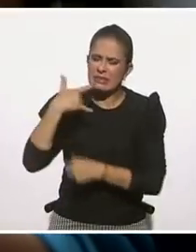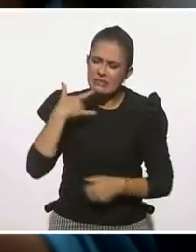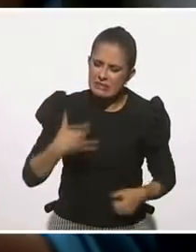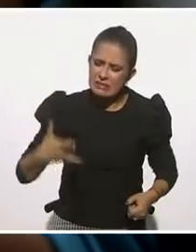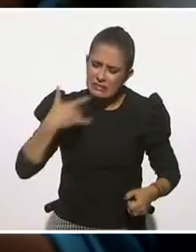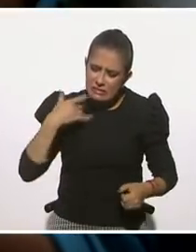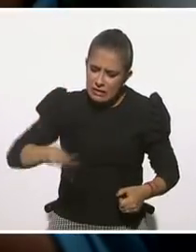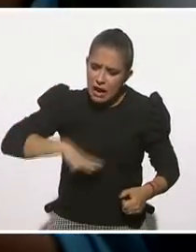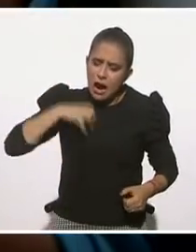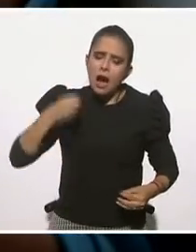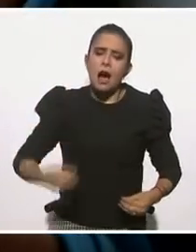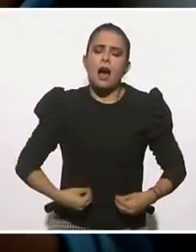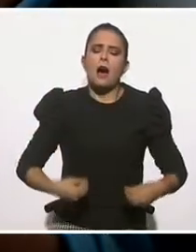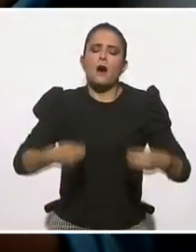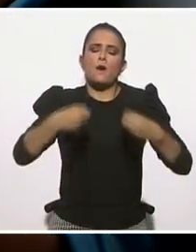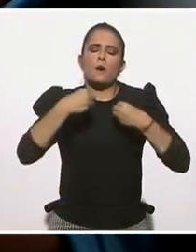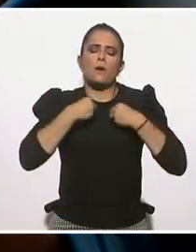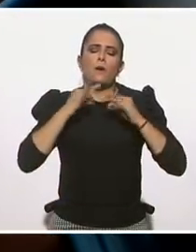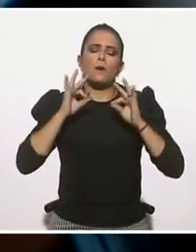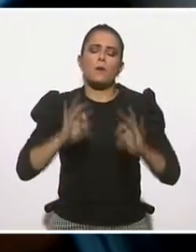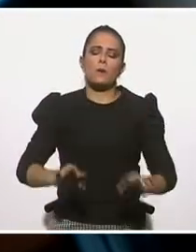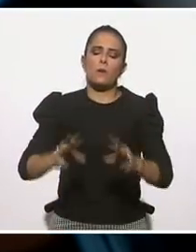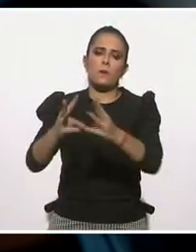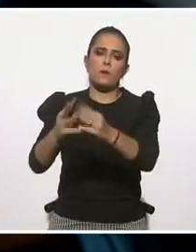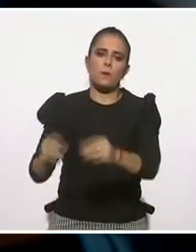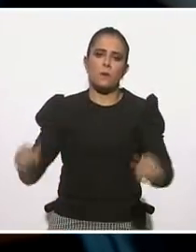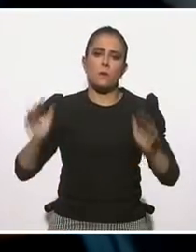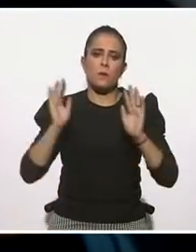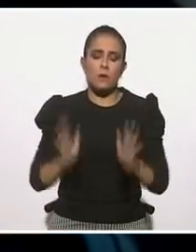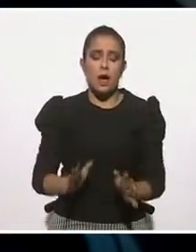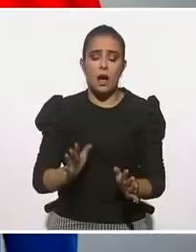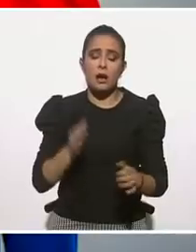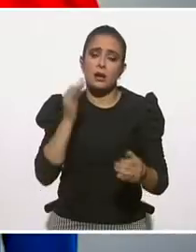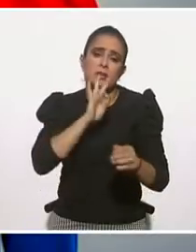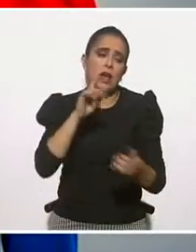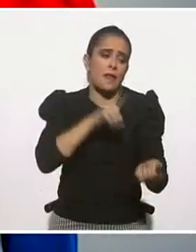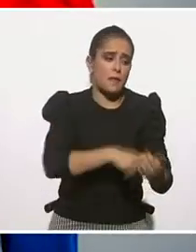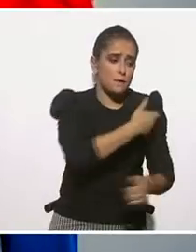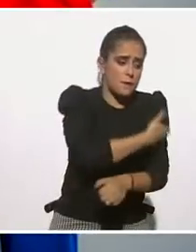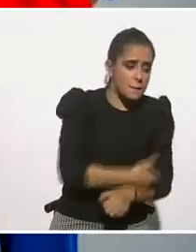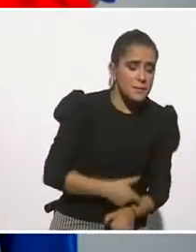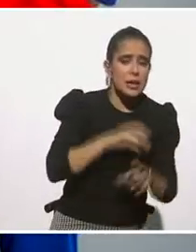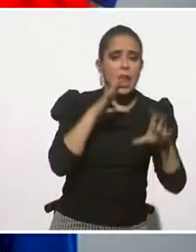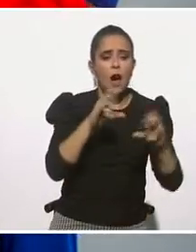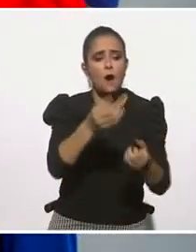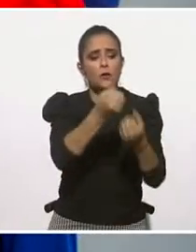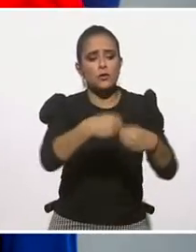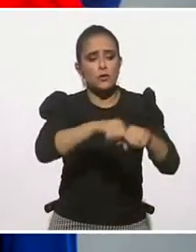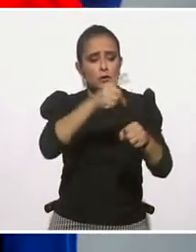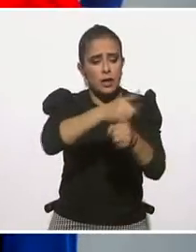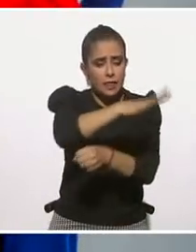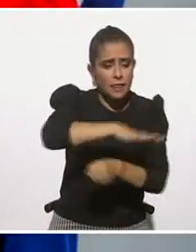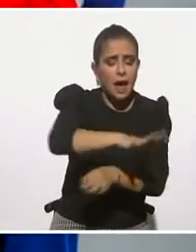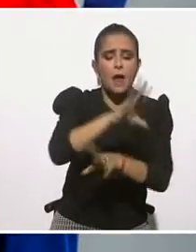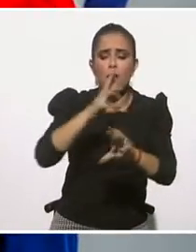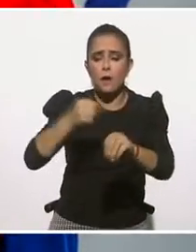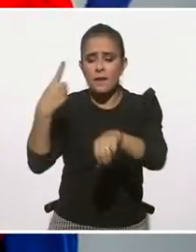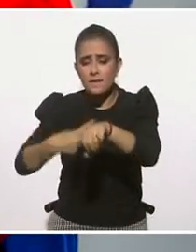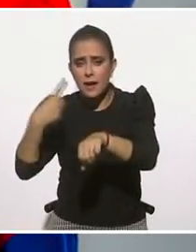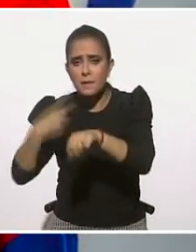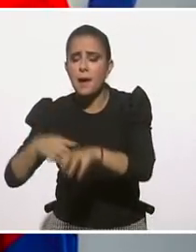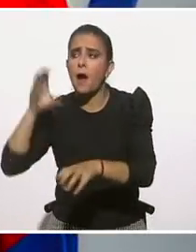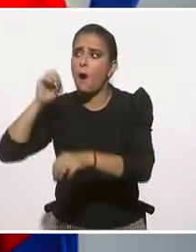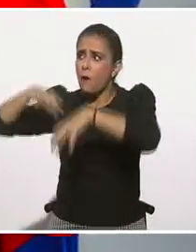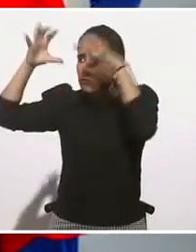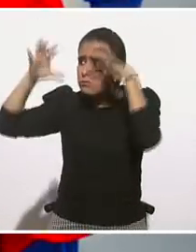condiciones de vida familiares y o sociales difíciles, enfermedades, lesiones, catástrofes